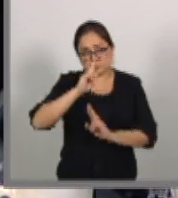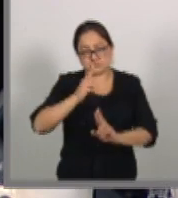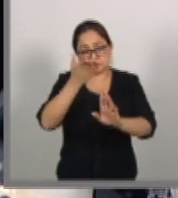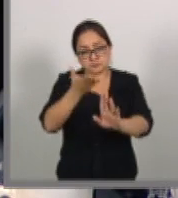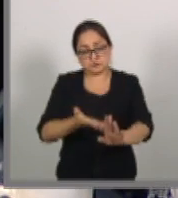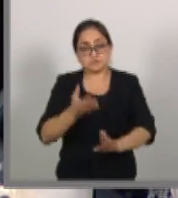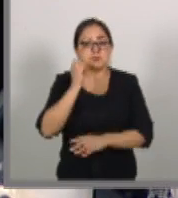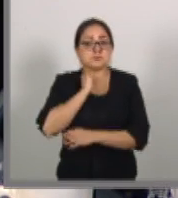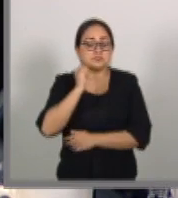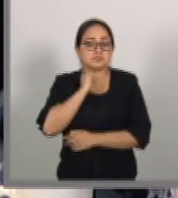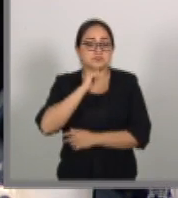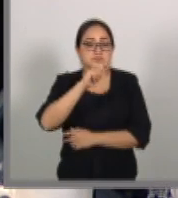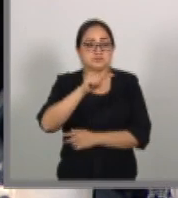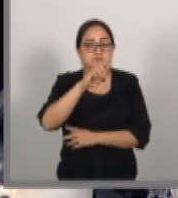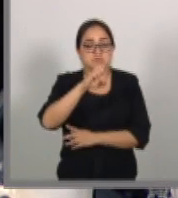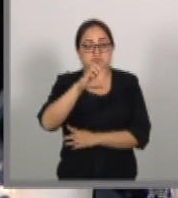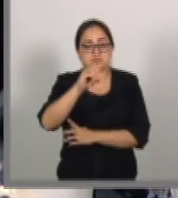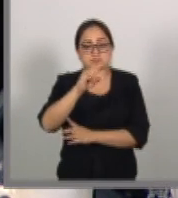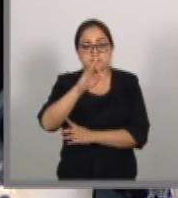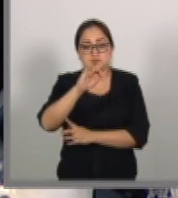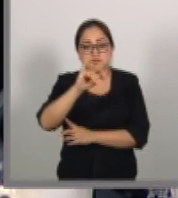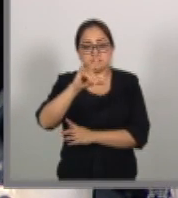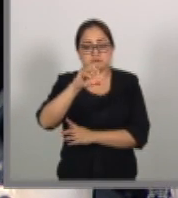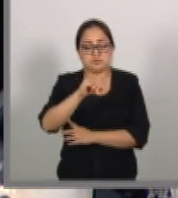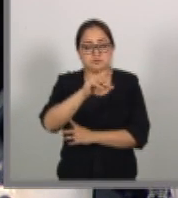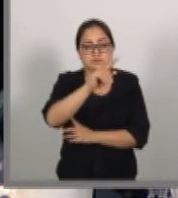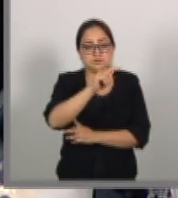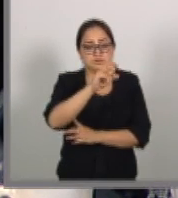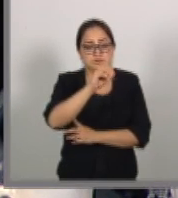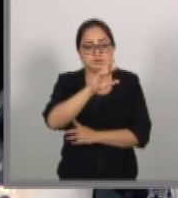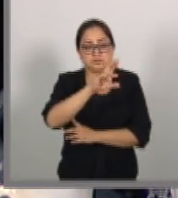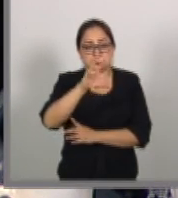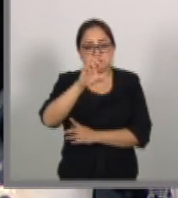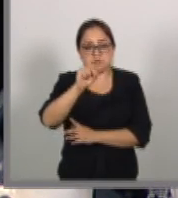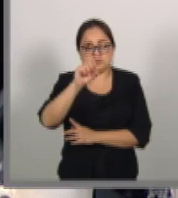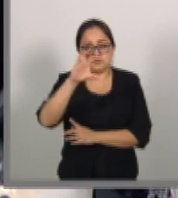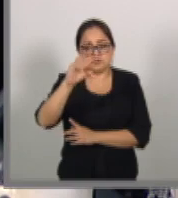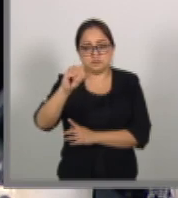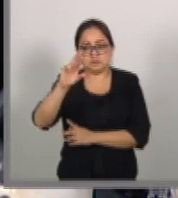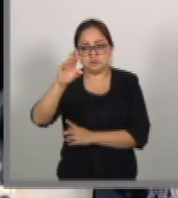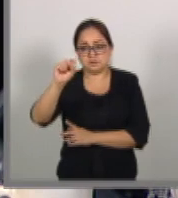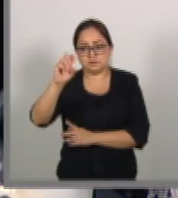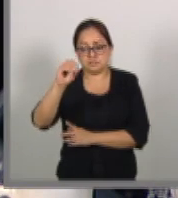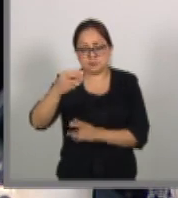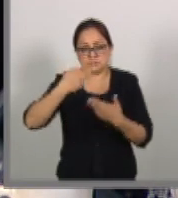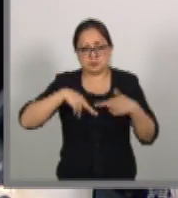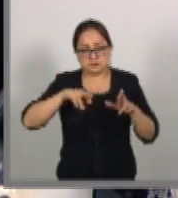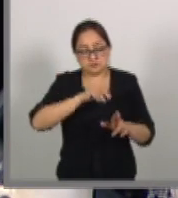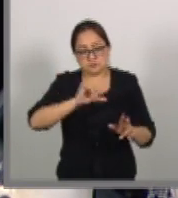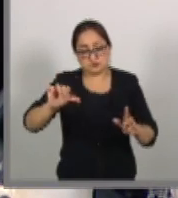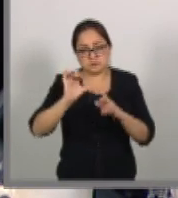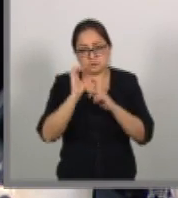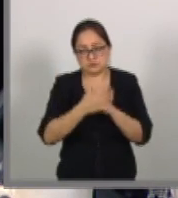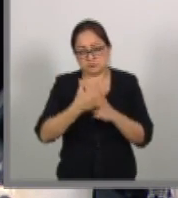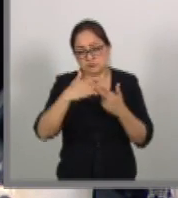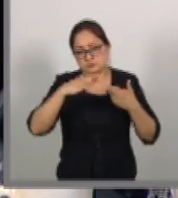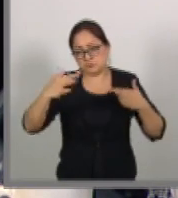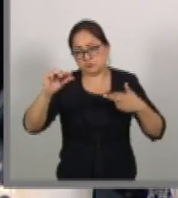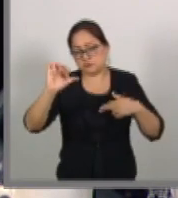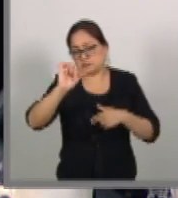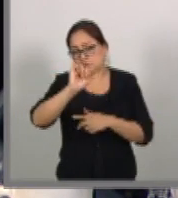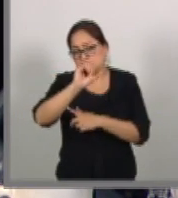Senador Teófilo Torres Corzo, para presentar el dictamen a nombre de la Comisión de Relaciones Exteriores